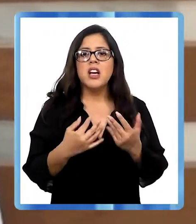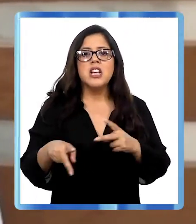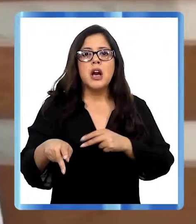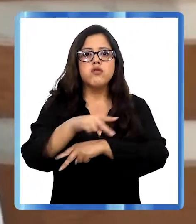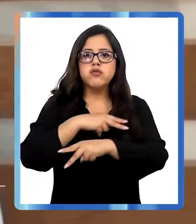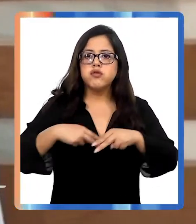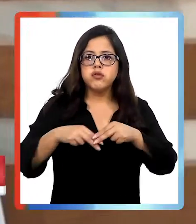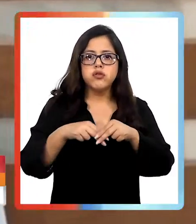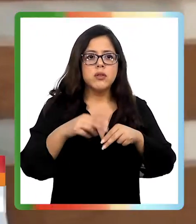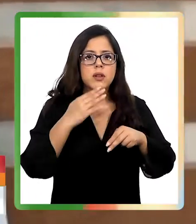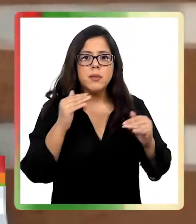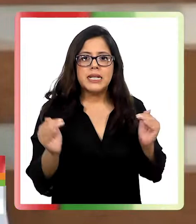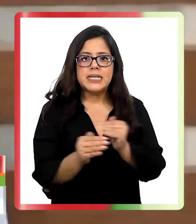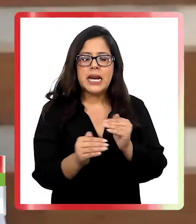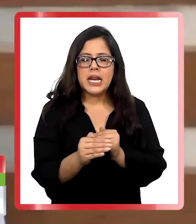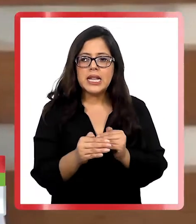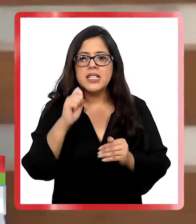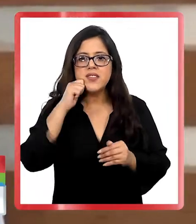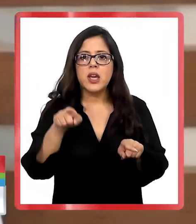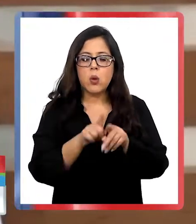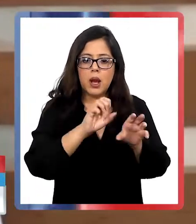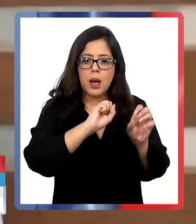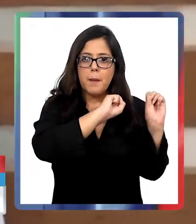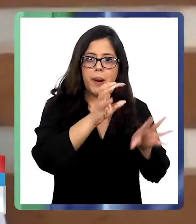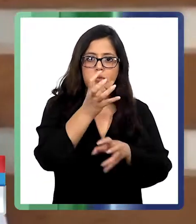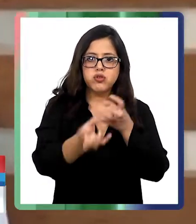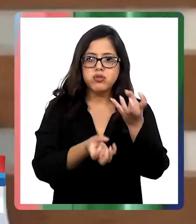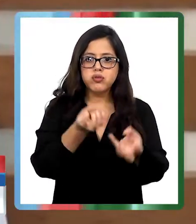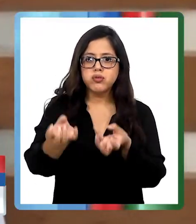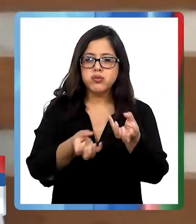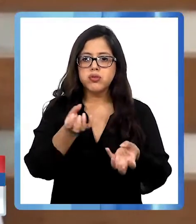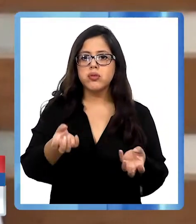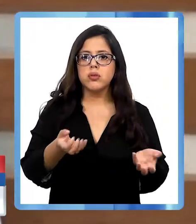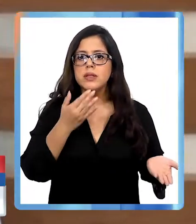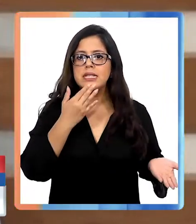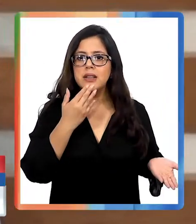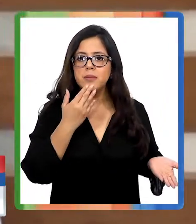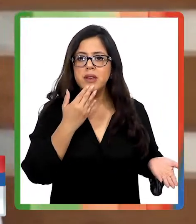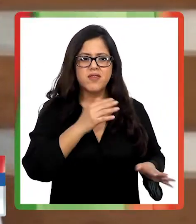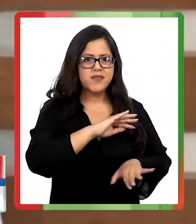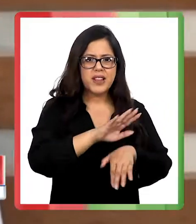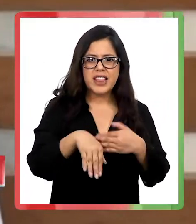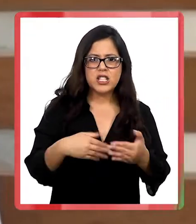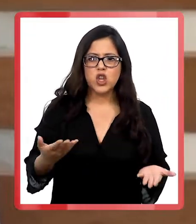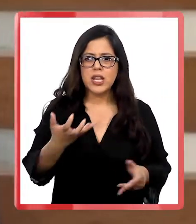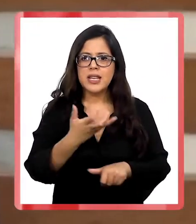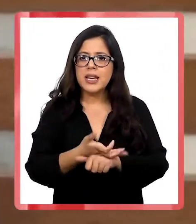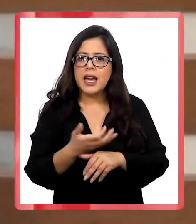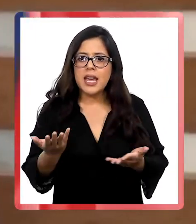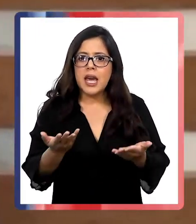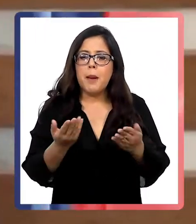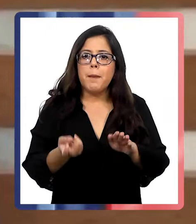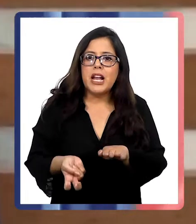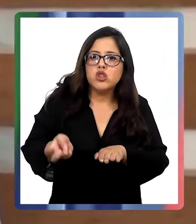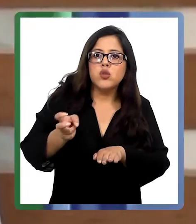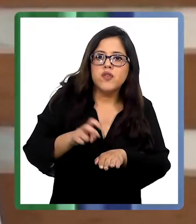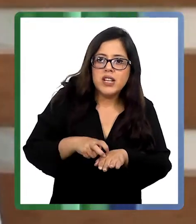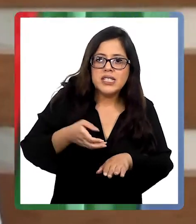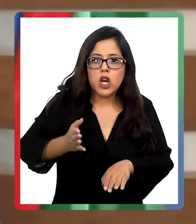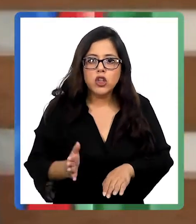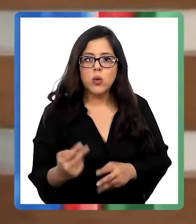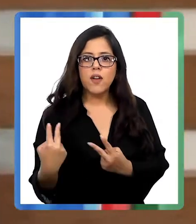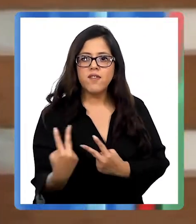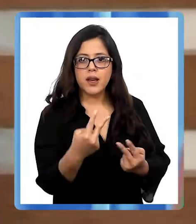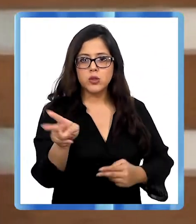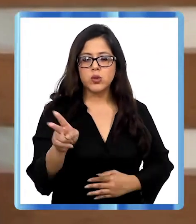están transitando por nuestras carreteras, que están generando barricadas, que están generando desórdenes para poder subirse y